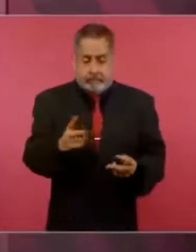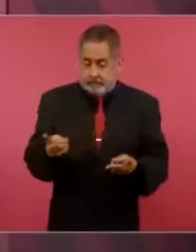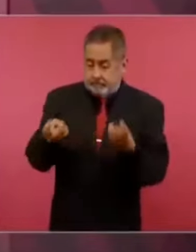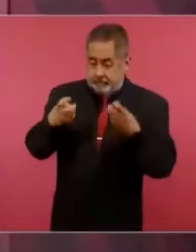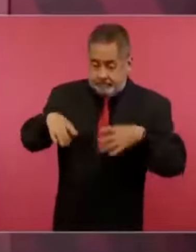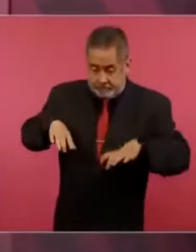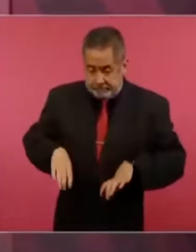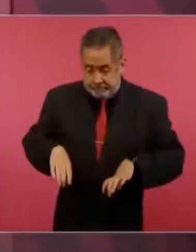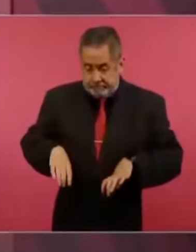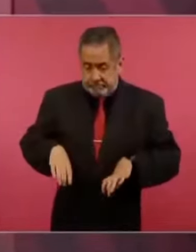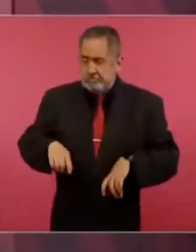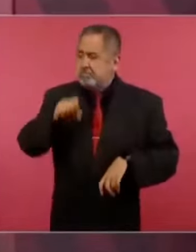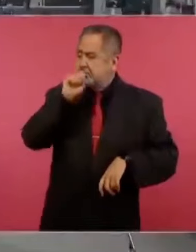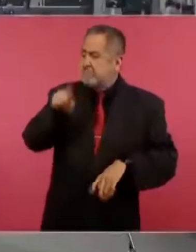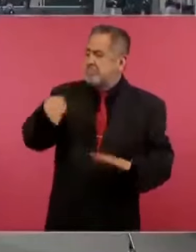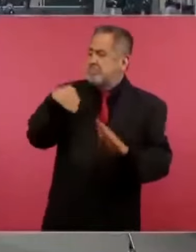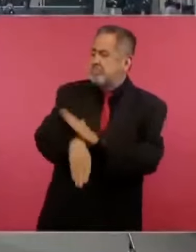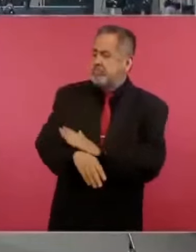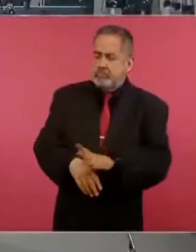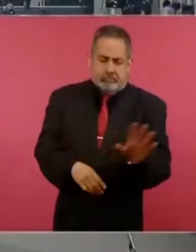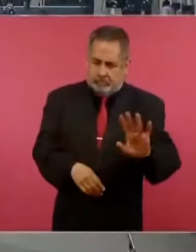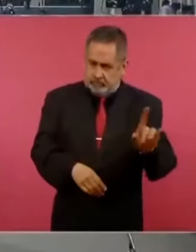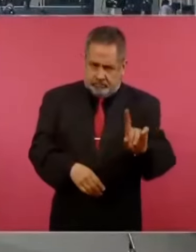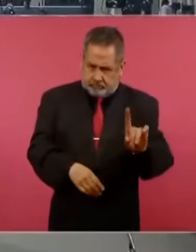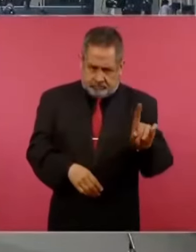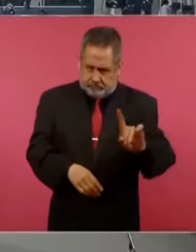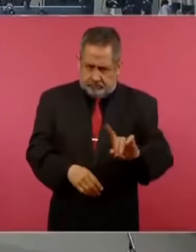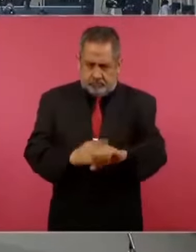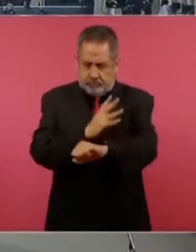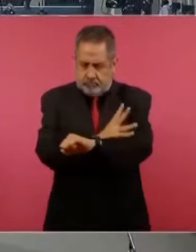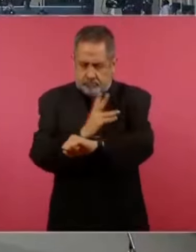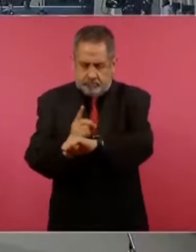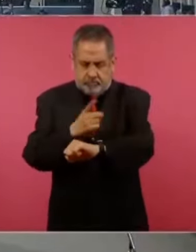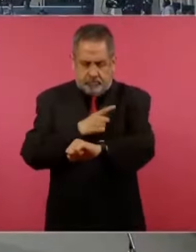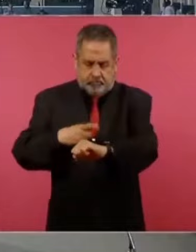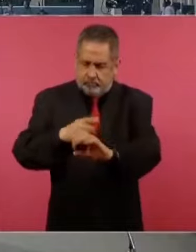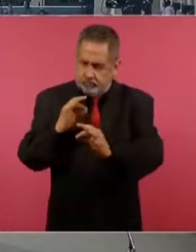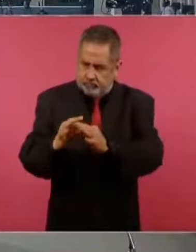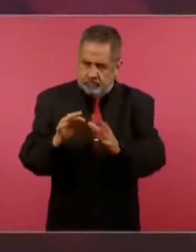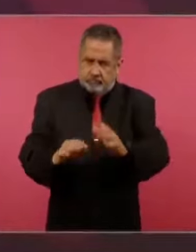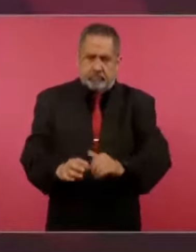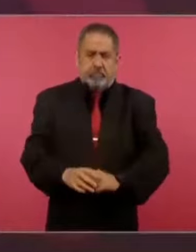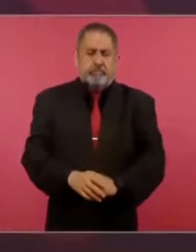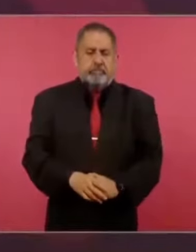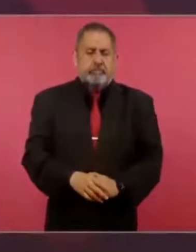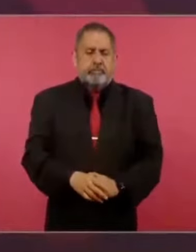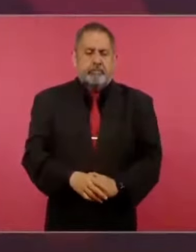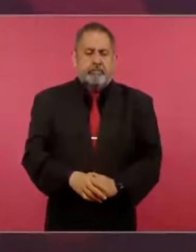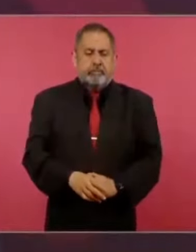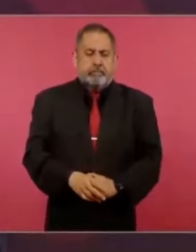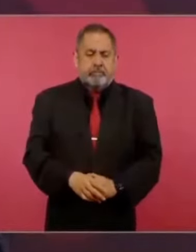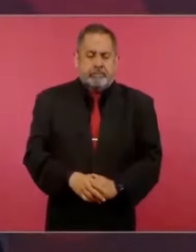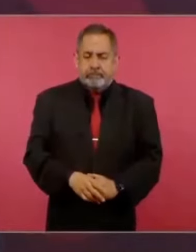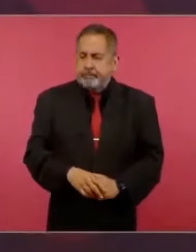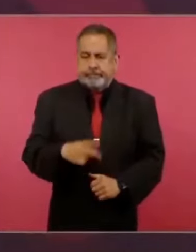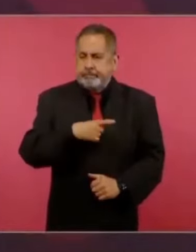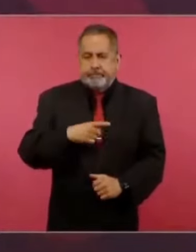y nada de que